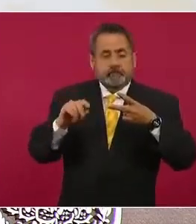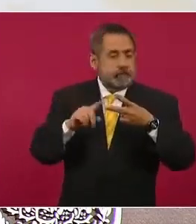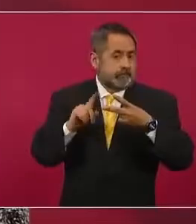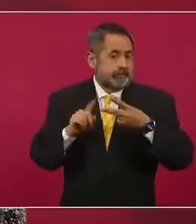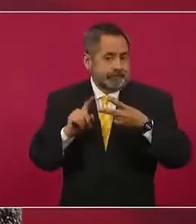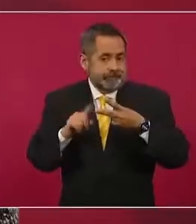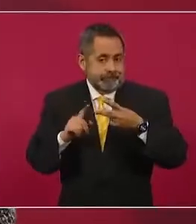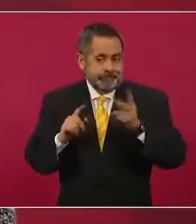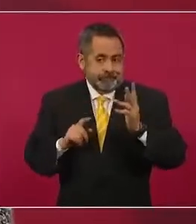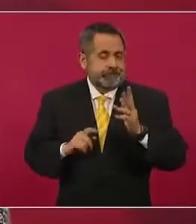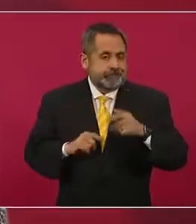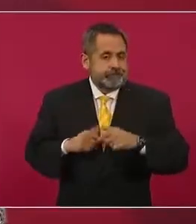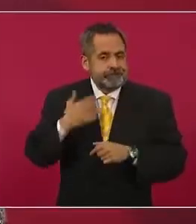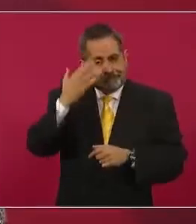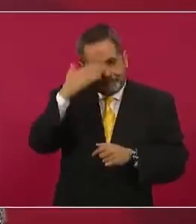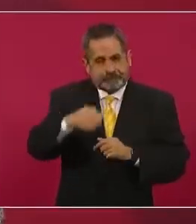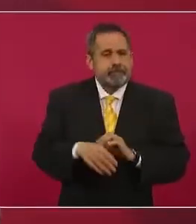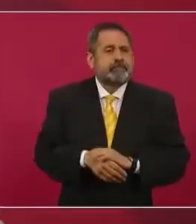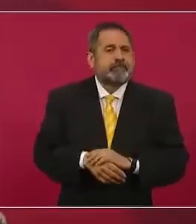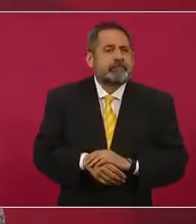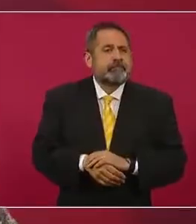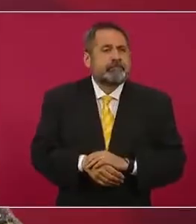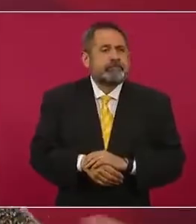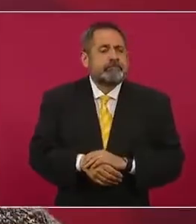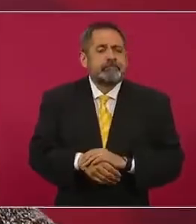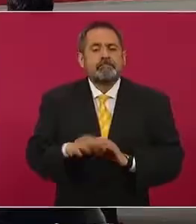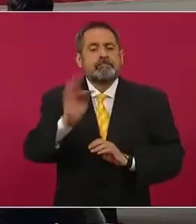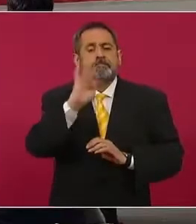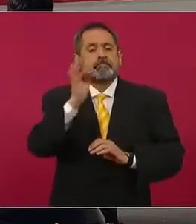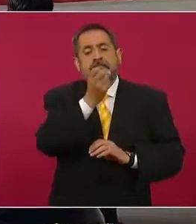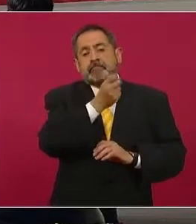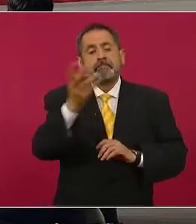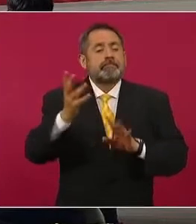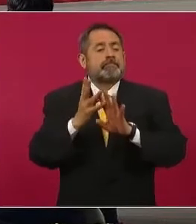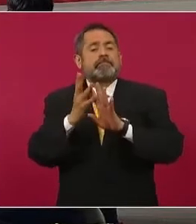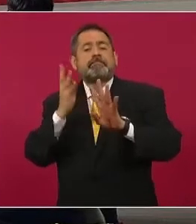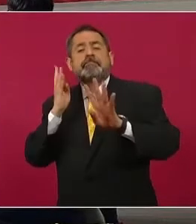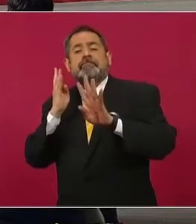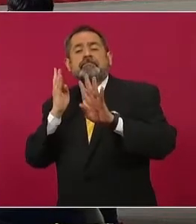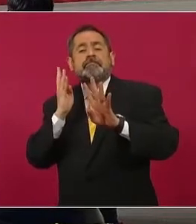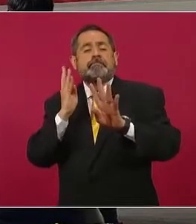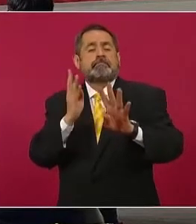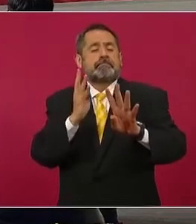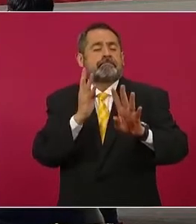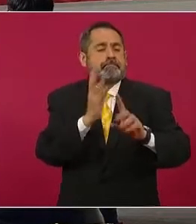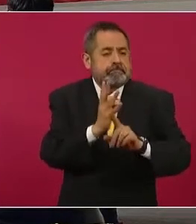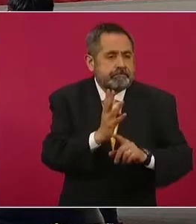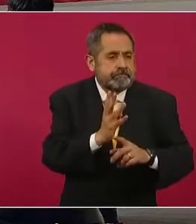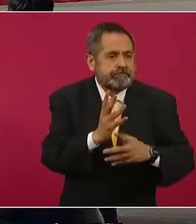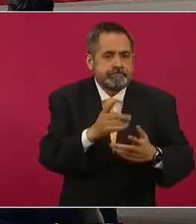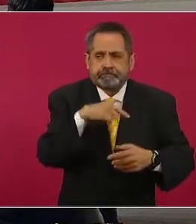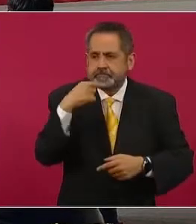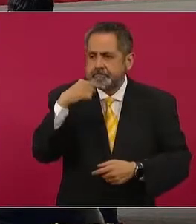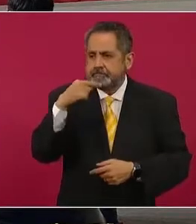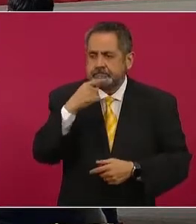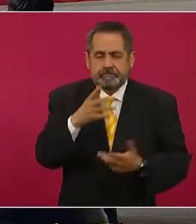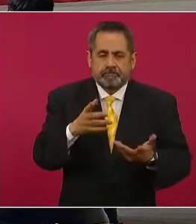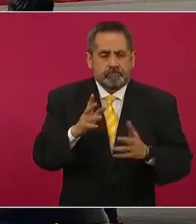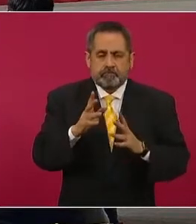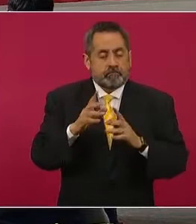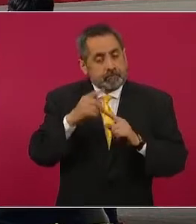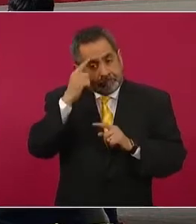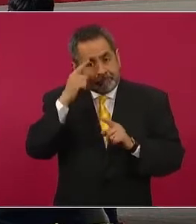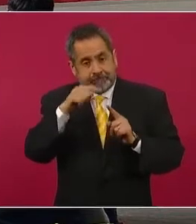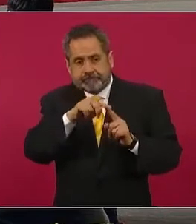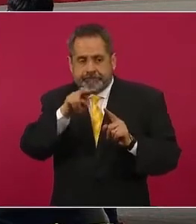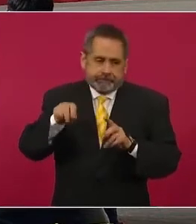hagan filas, a veces que resulta incómodo que ya voy casi a llegar y me dicen que no es ahí, va a haber una mesa de incidencias en donde se les va a poder